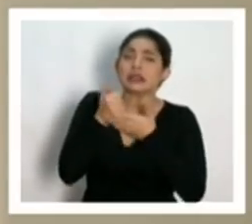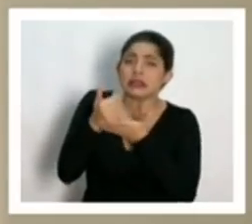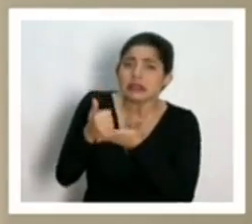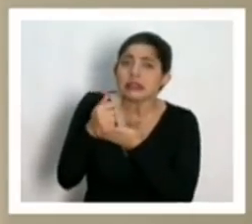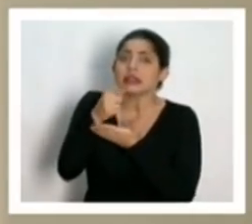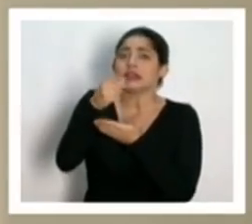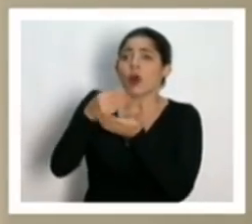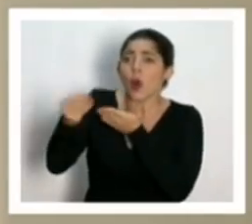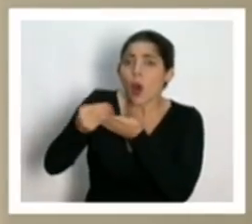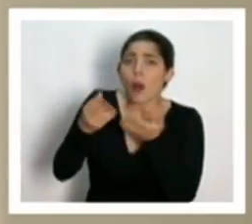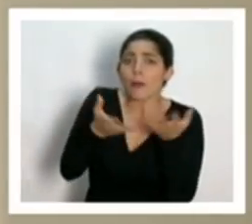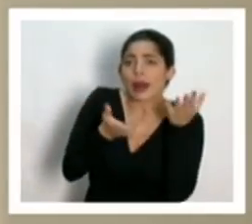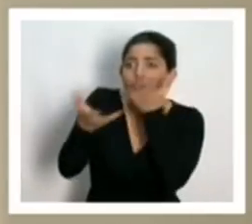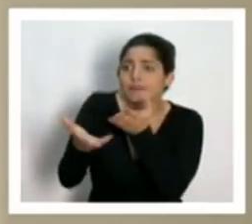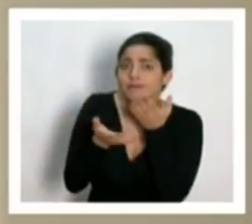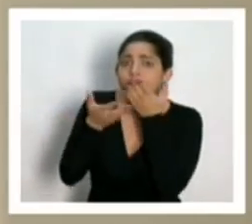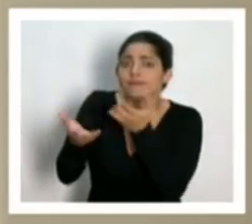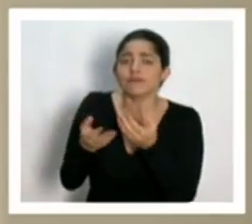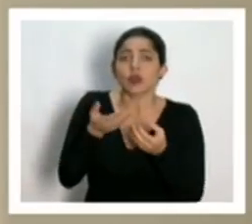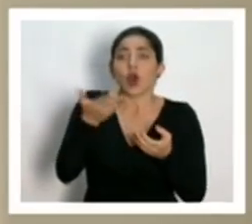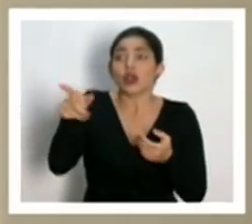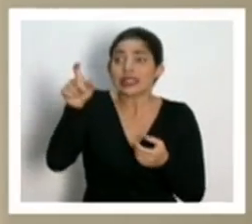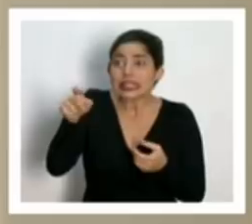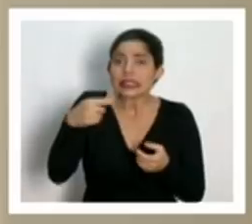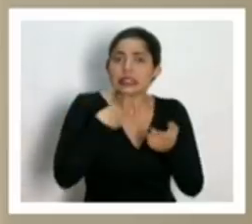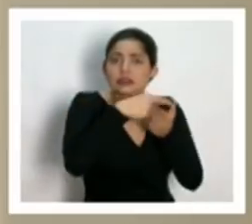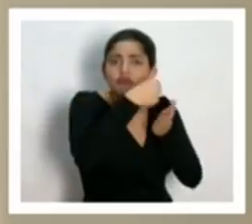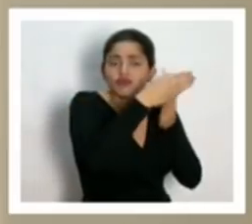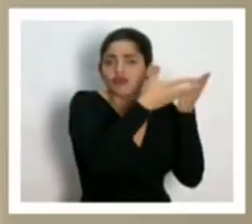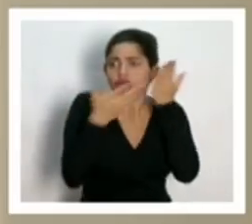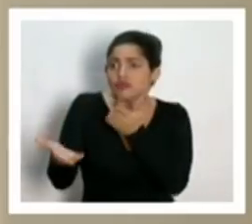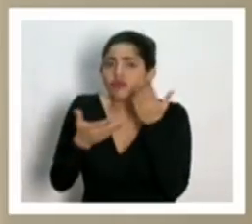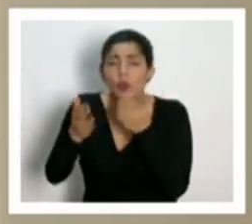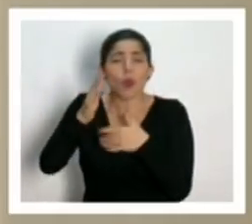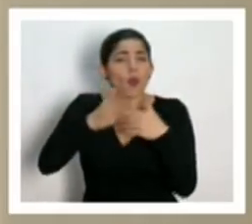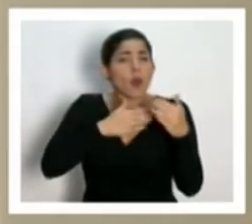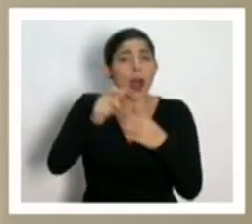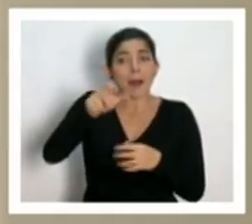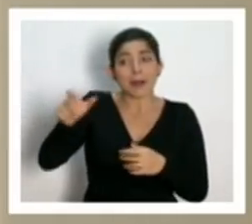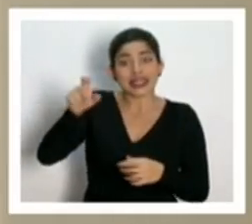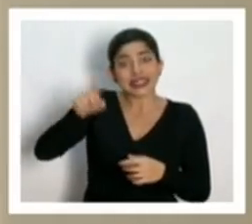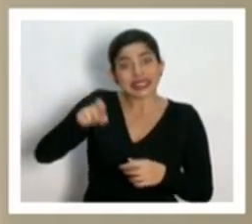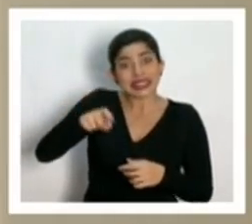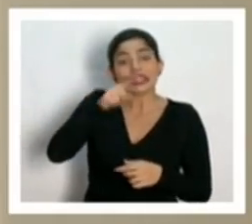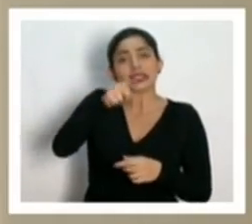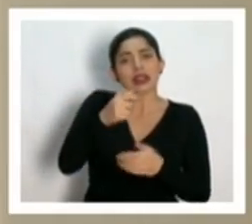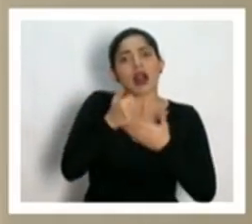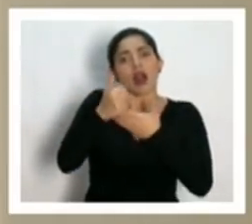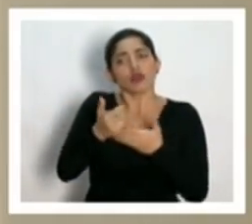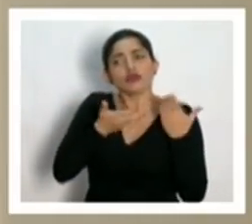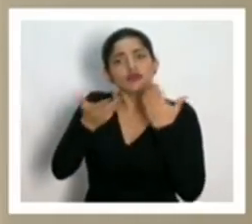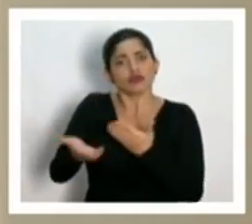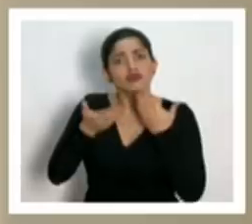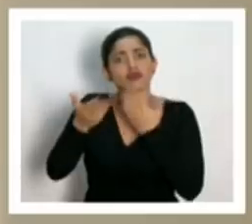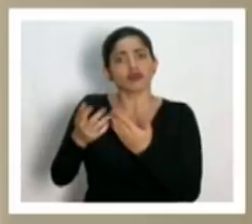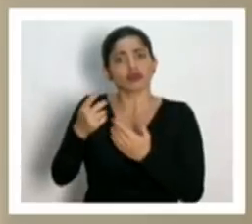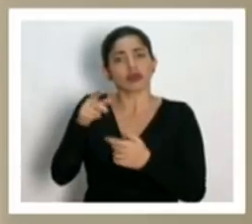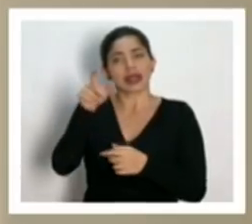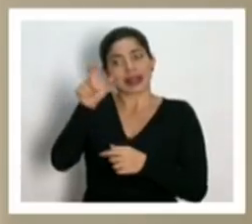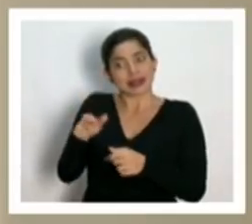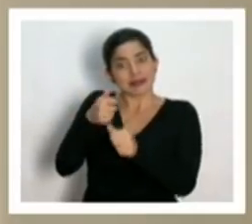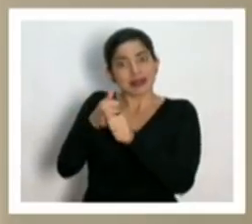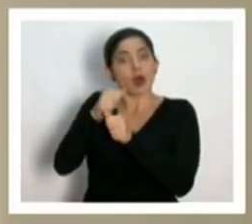las compras, a llevarles los abarrotes, los alimentos, todo lo que ellos ocupen para seguir adelante estas